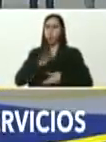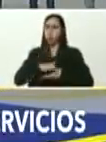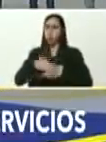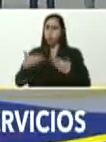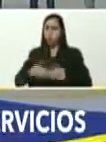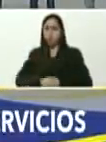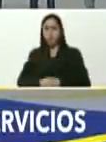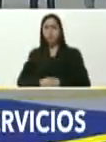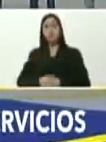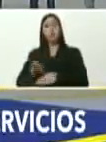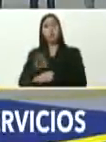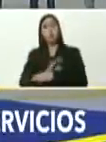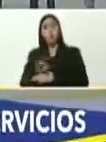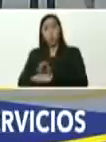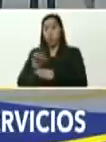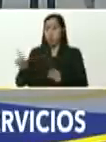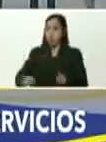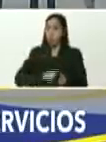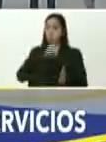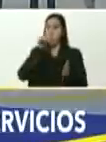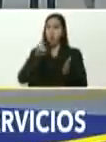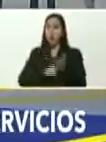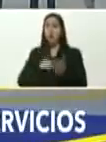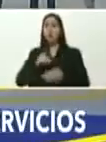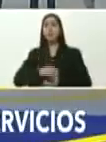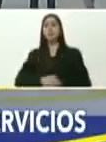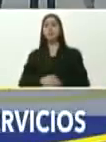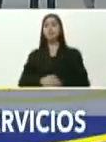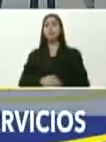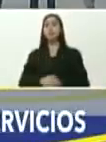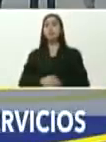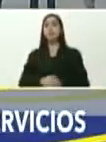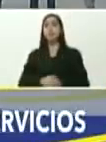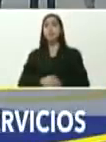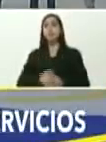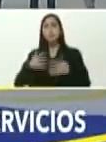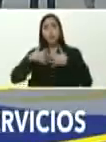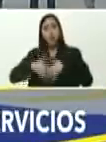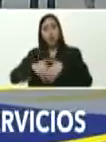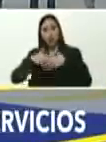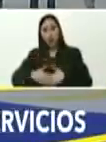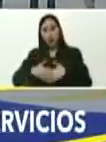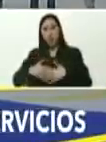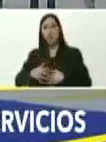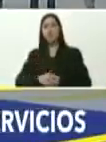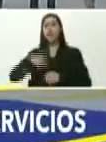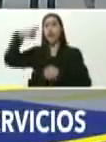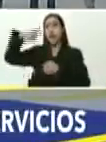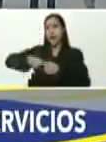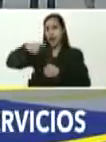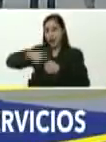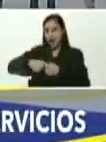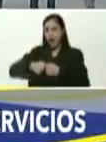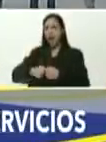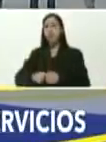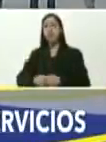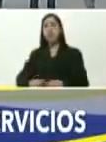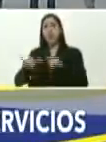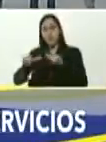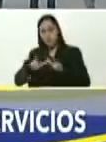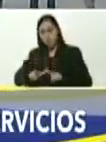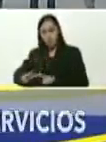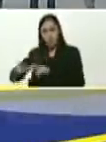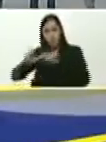en funcionamiento, al 100%, la planta, llenado, de gas, de los valles, del Tui,